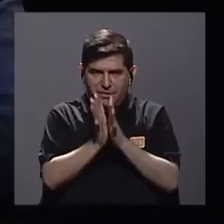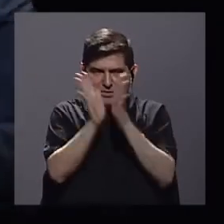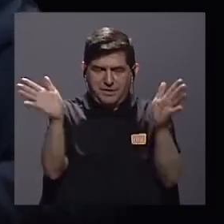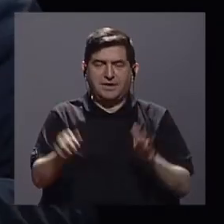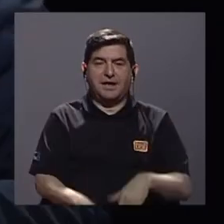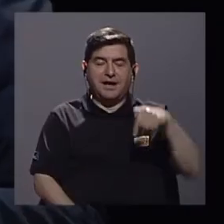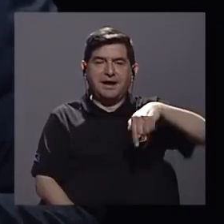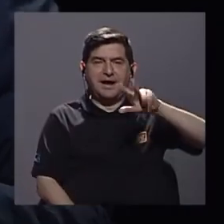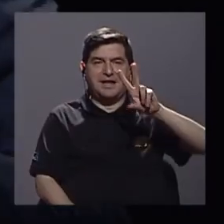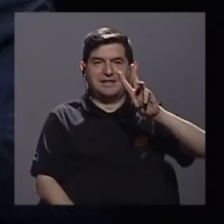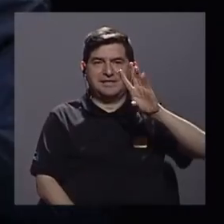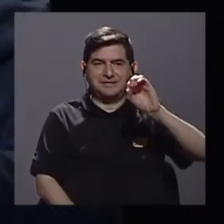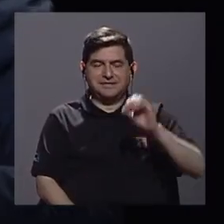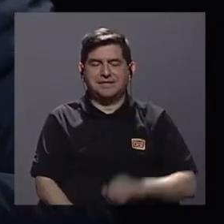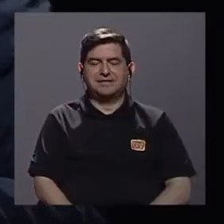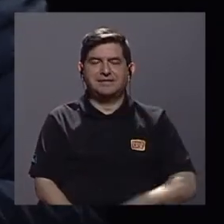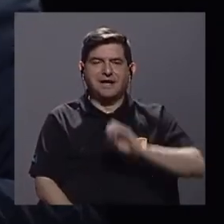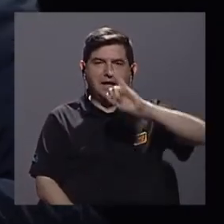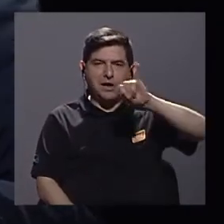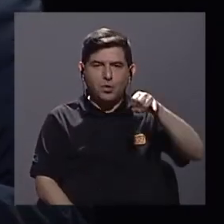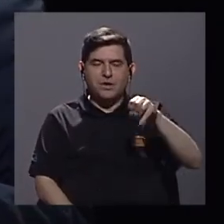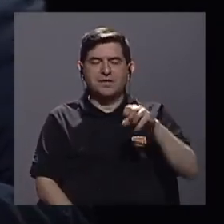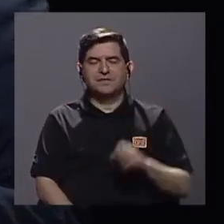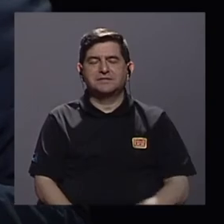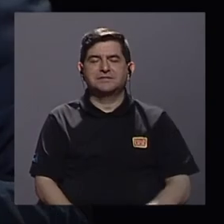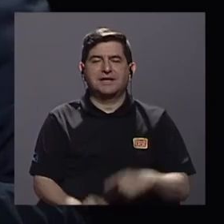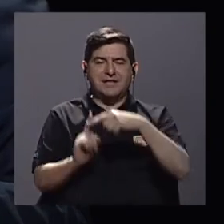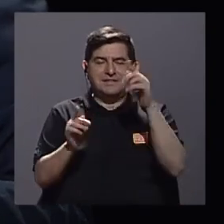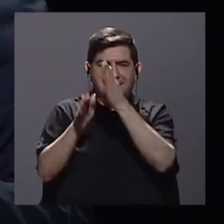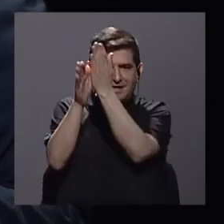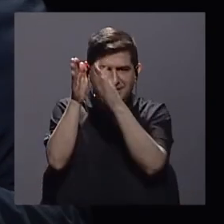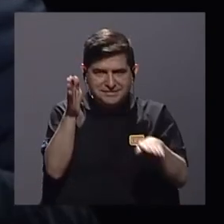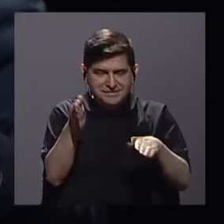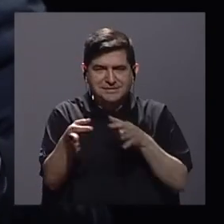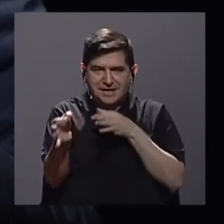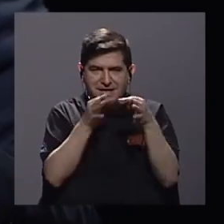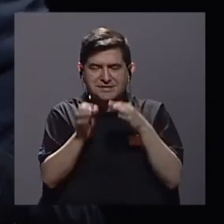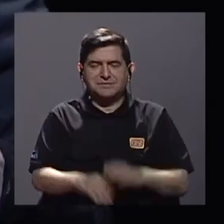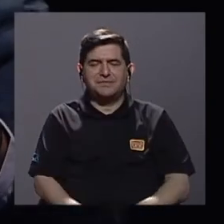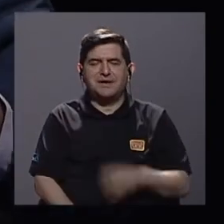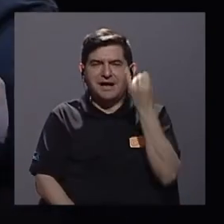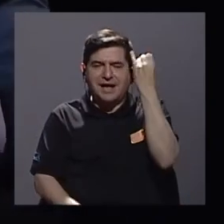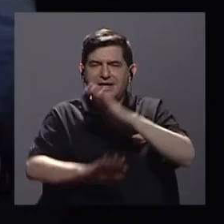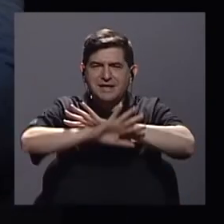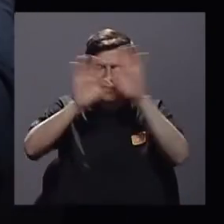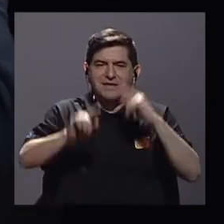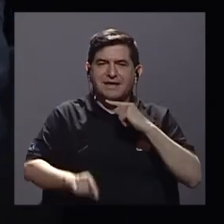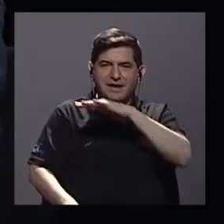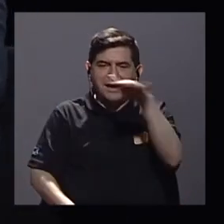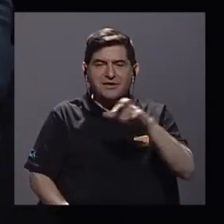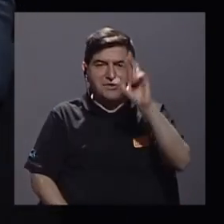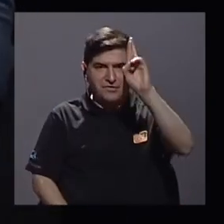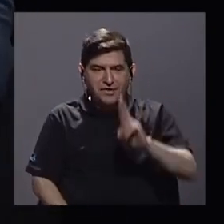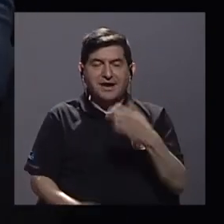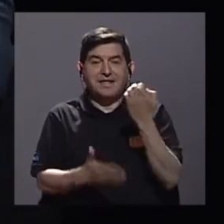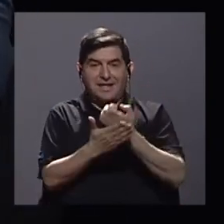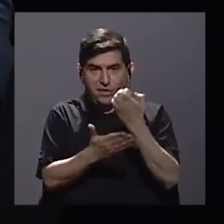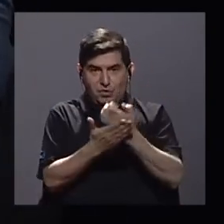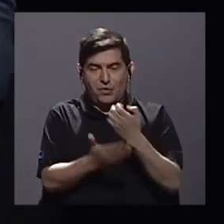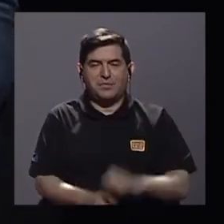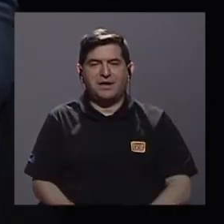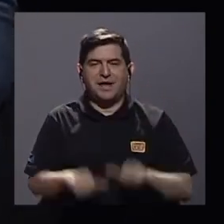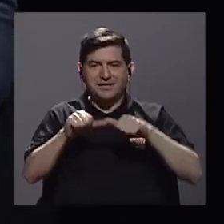Estamos en 360 en esta mesa con doña Julissa, quien desde Contraloría nos da una imagen transparente de la realidad costarricense económica.